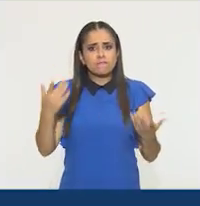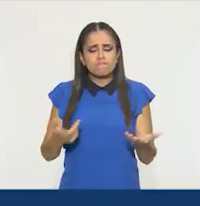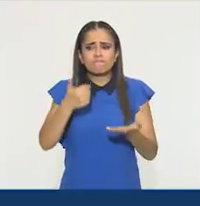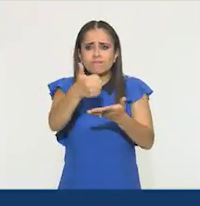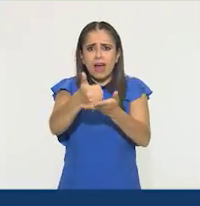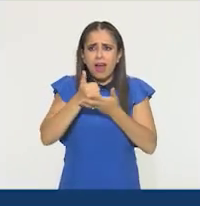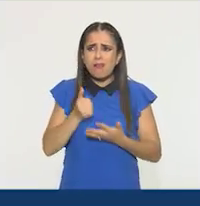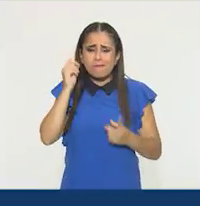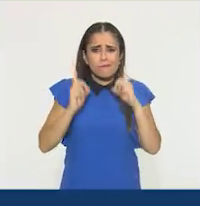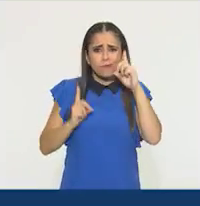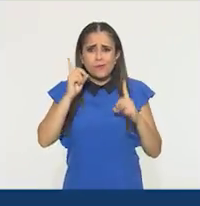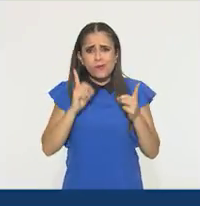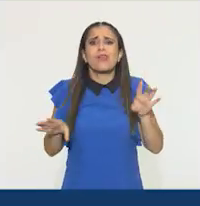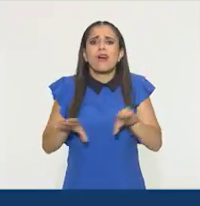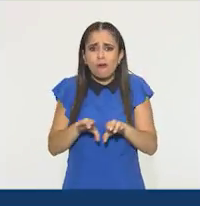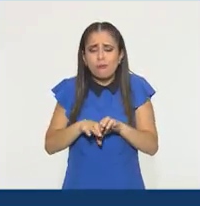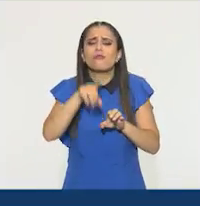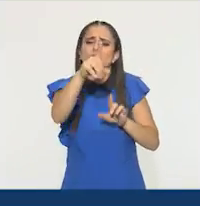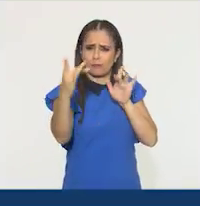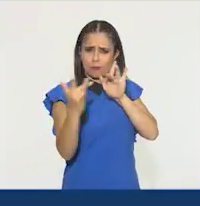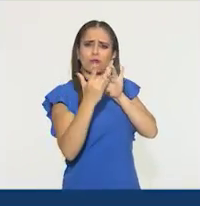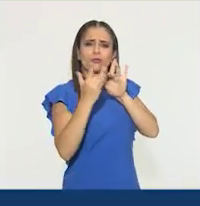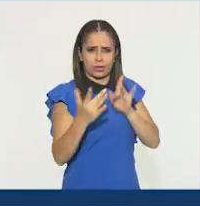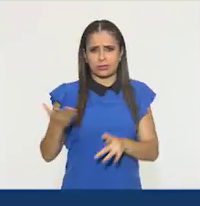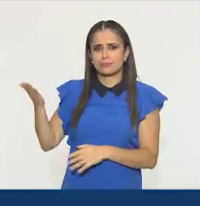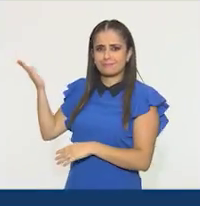ayuda para resolver tus dudas, contáctanos.